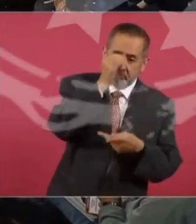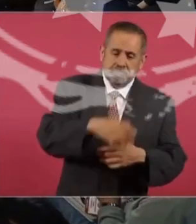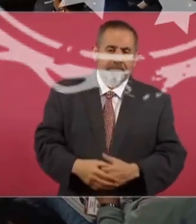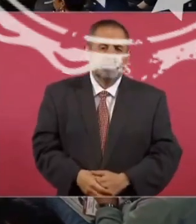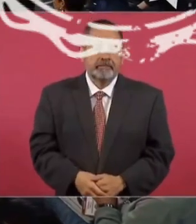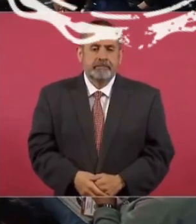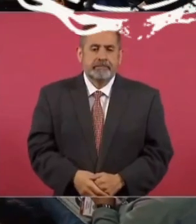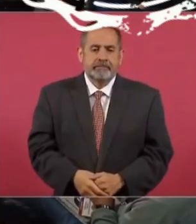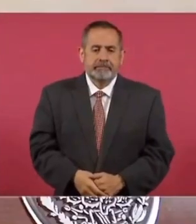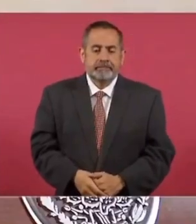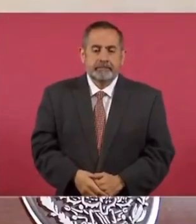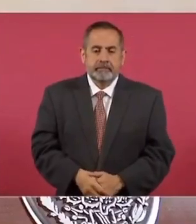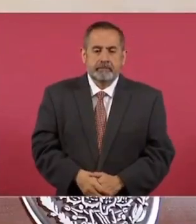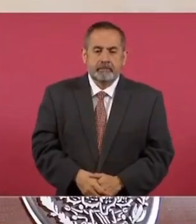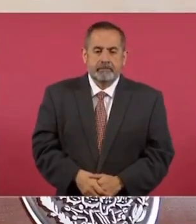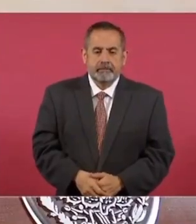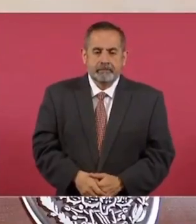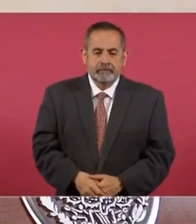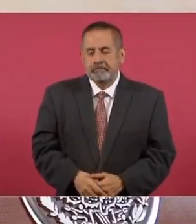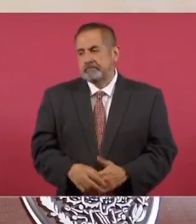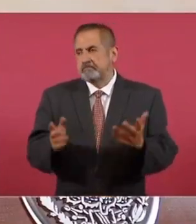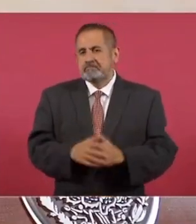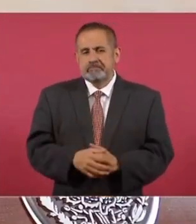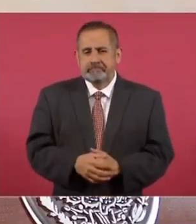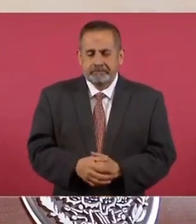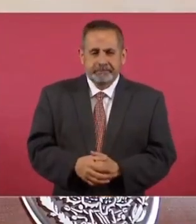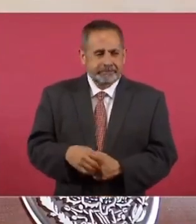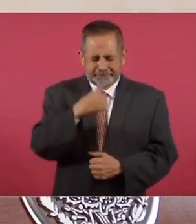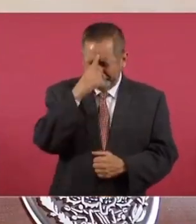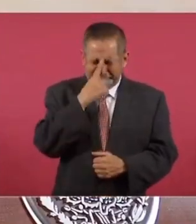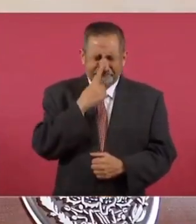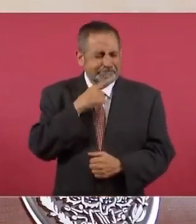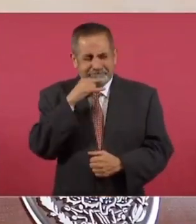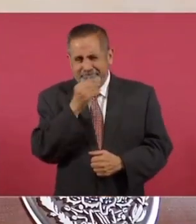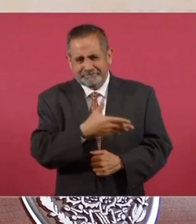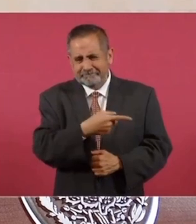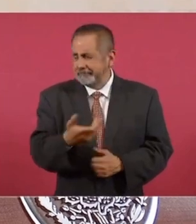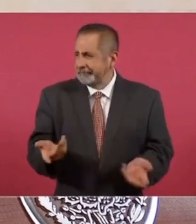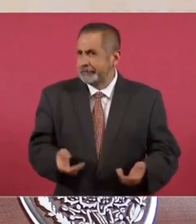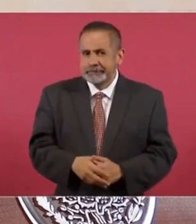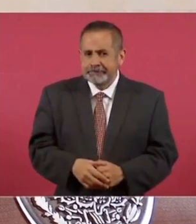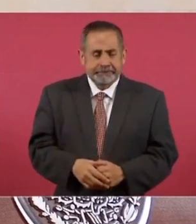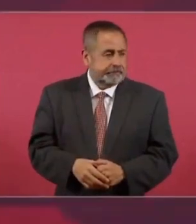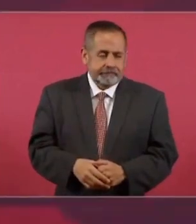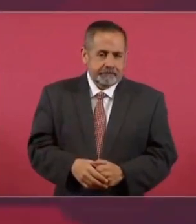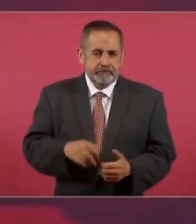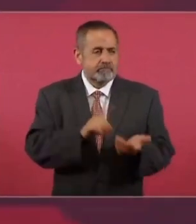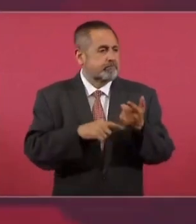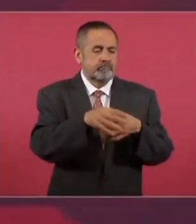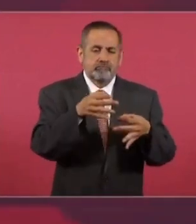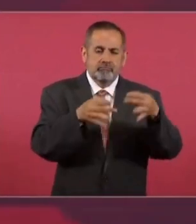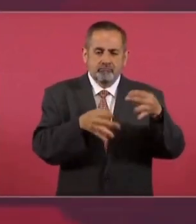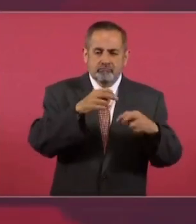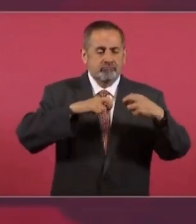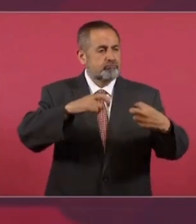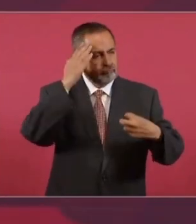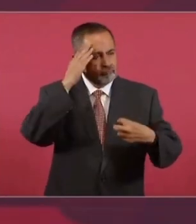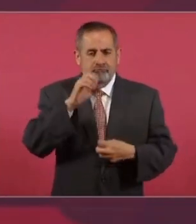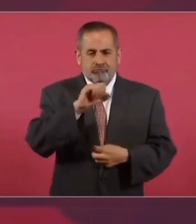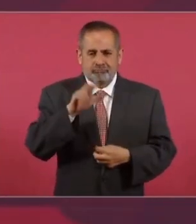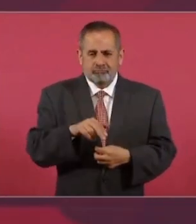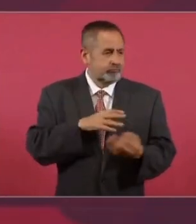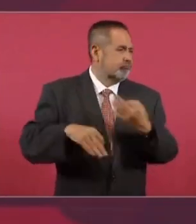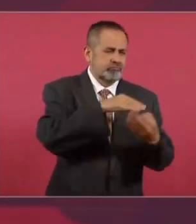Bueno, es que ya es mucho el cinismo de los ministros de la Corte.